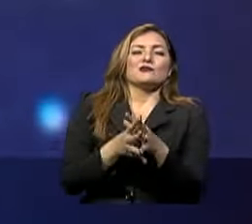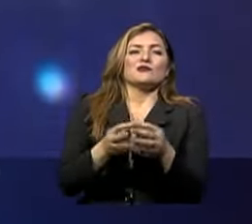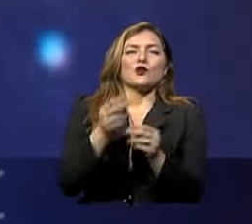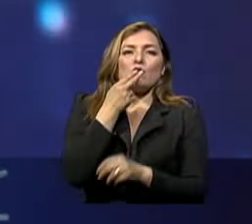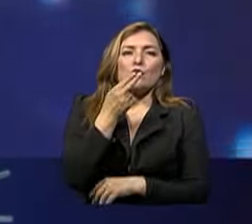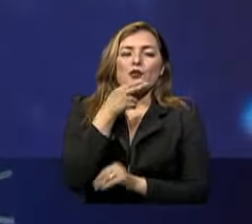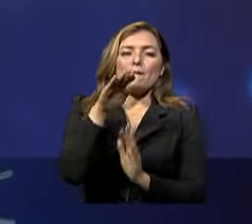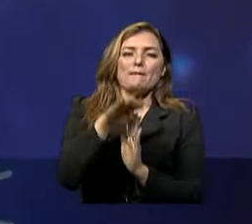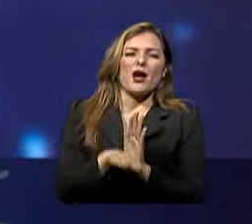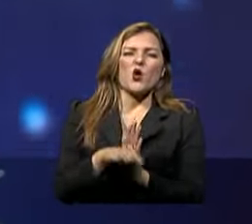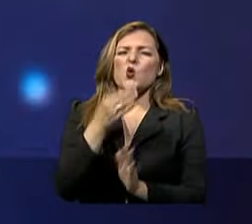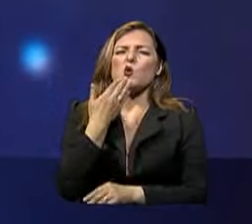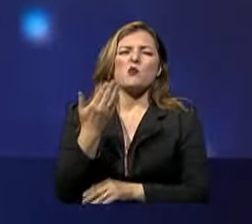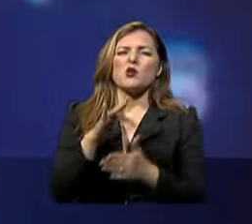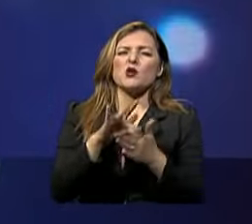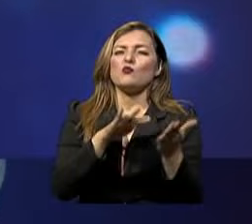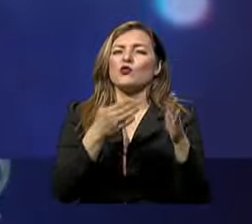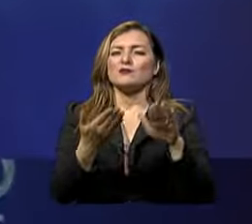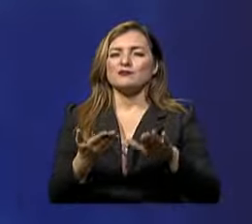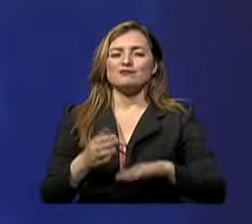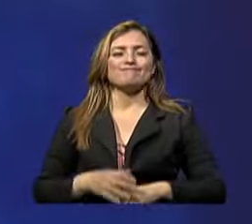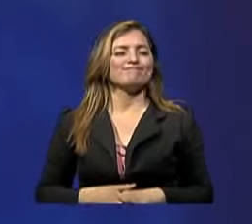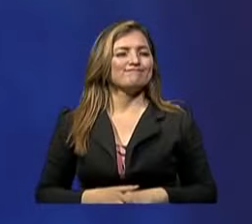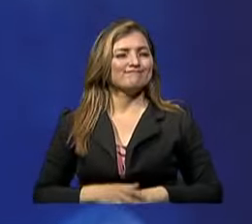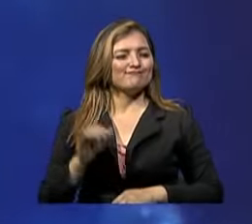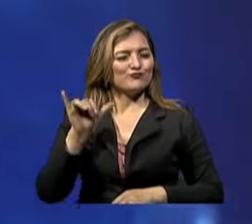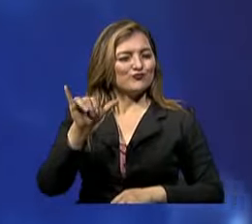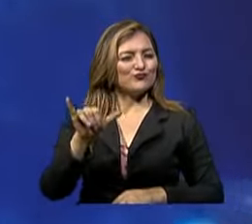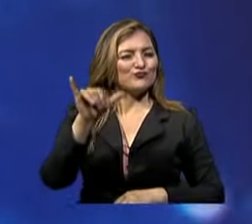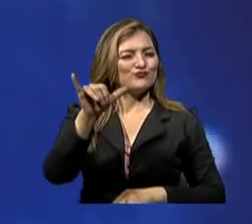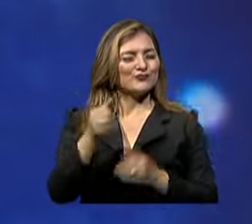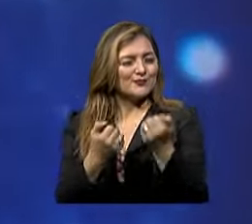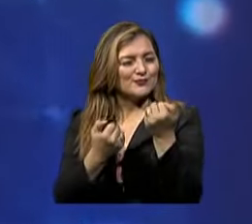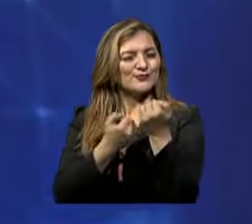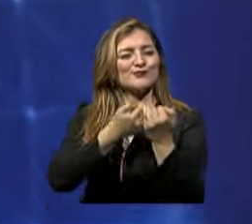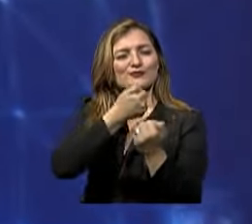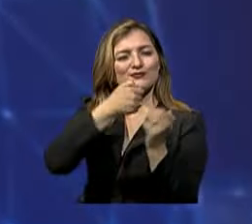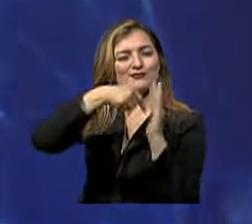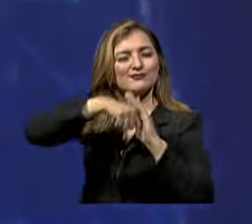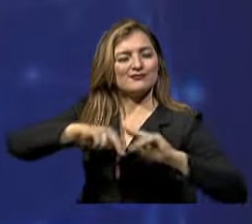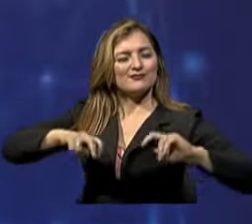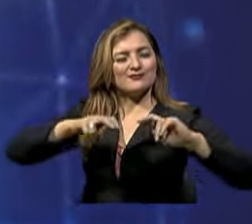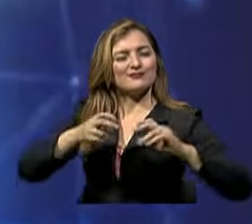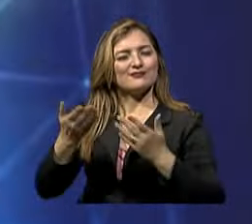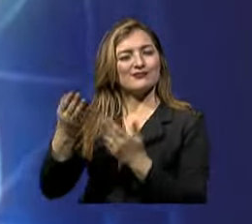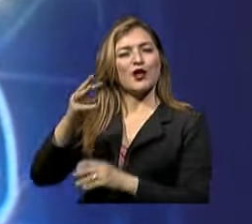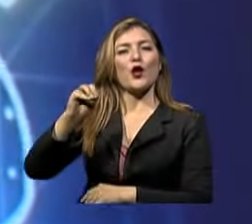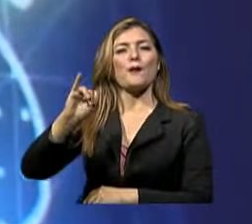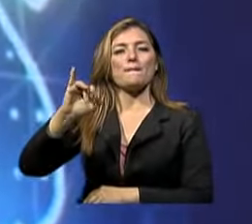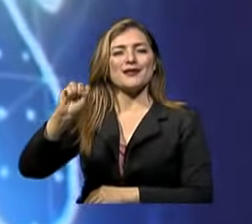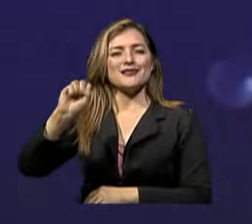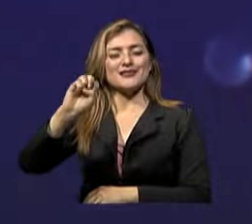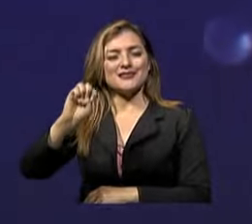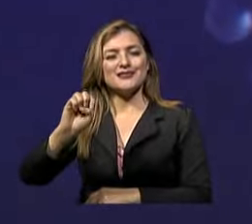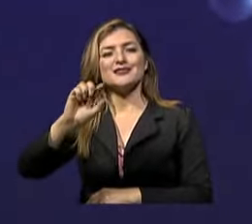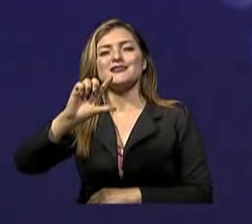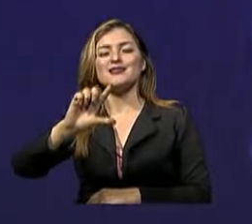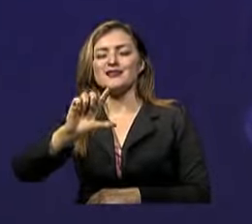ese riesgo inherente del tabaco como todos los sábados tenemos el aporte periodístico de nuestra compañera Michelle Villasís